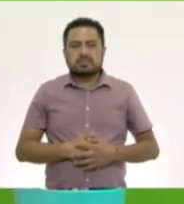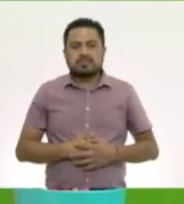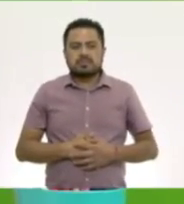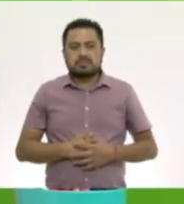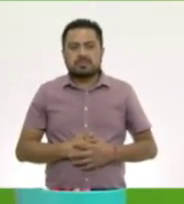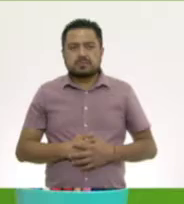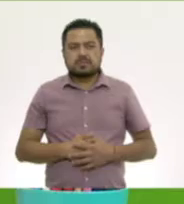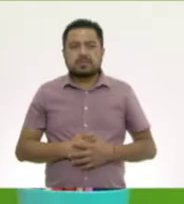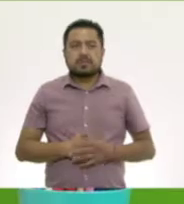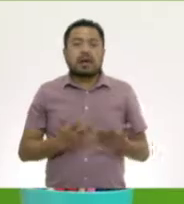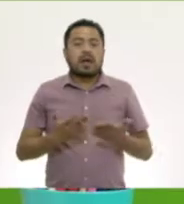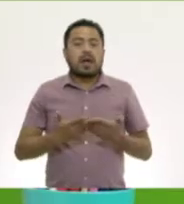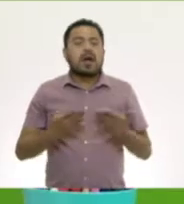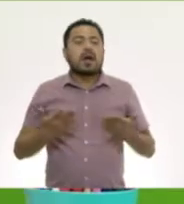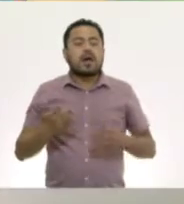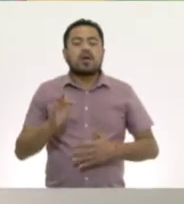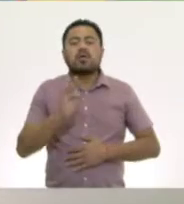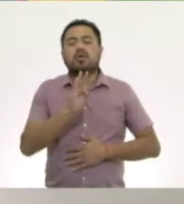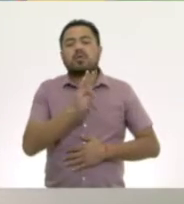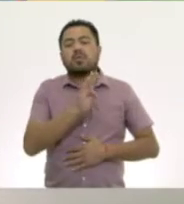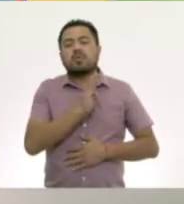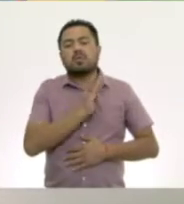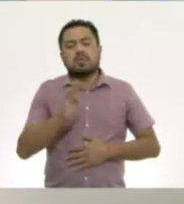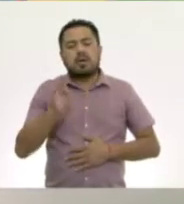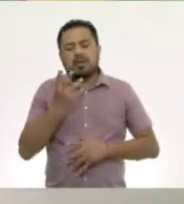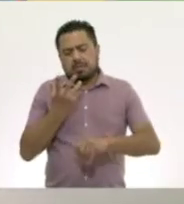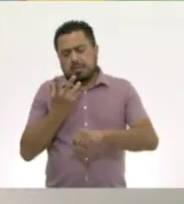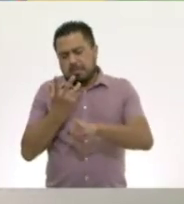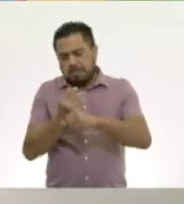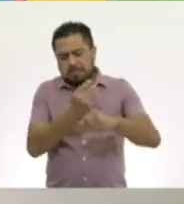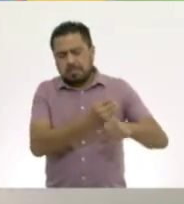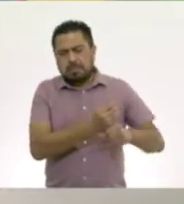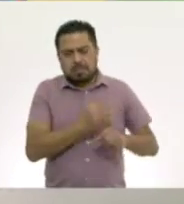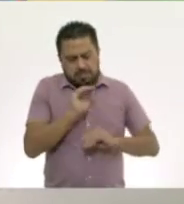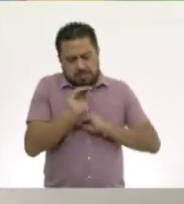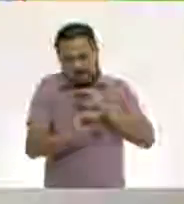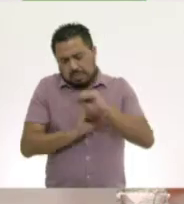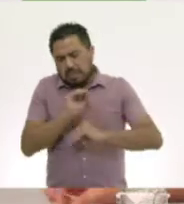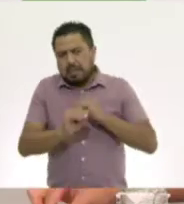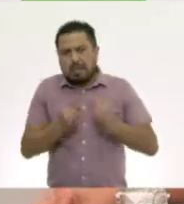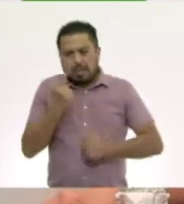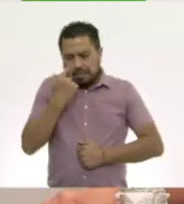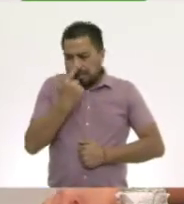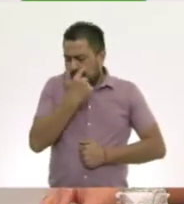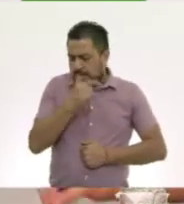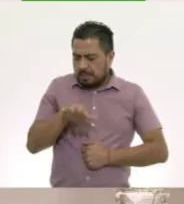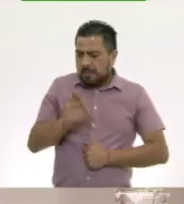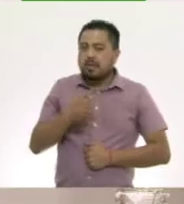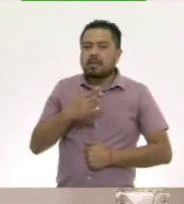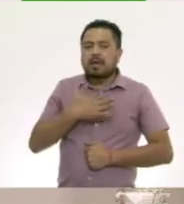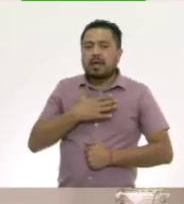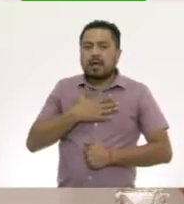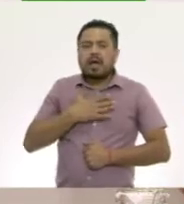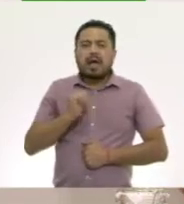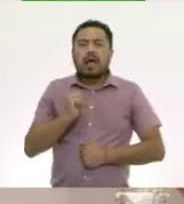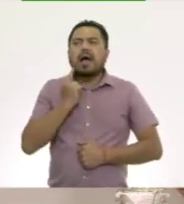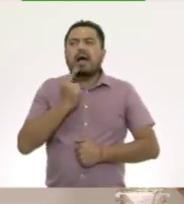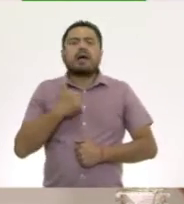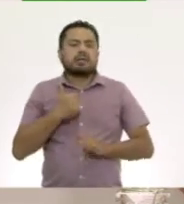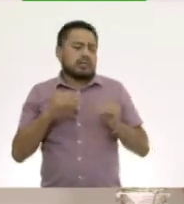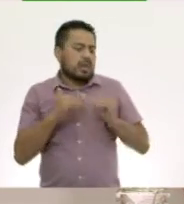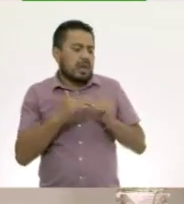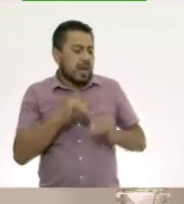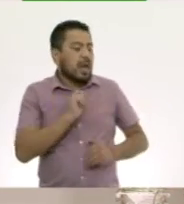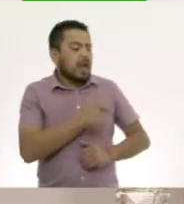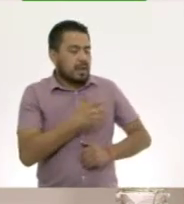Y bueno, pues le podemos dar unos toques decorándolo con algo que tengamos en casita.